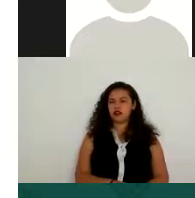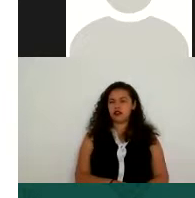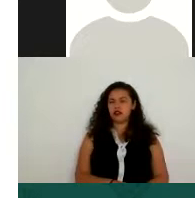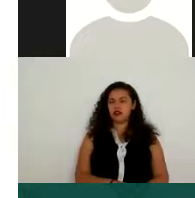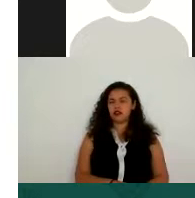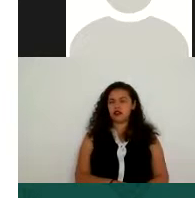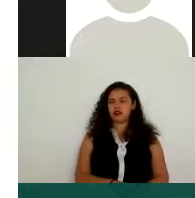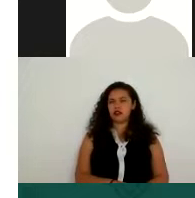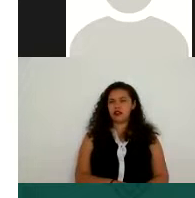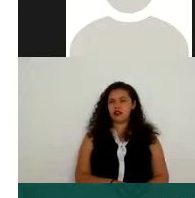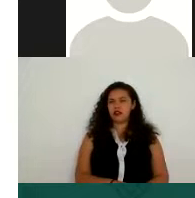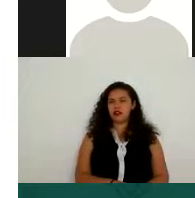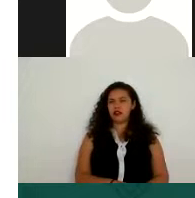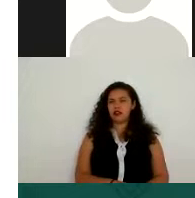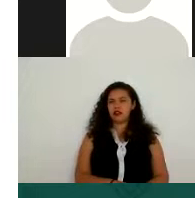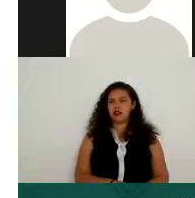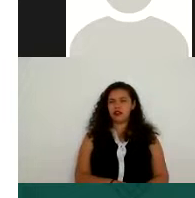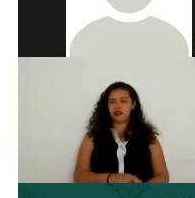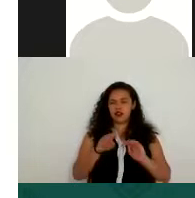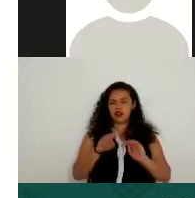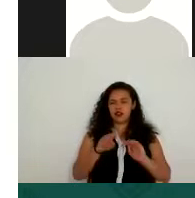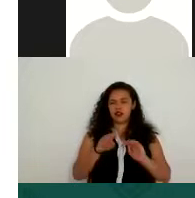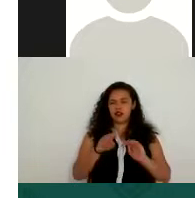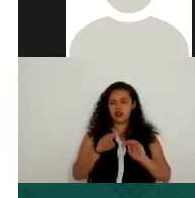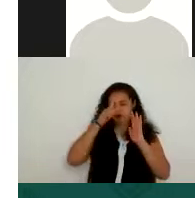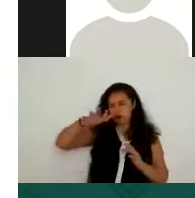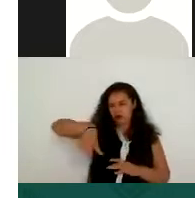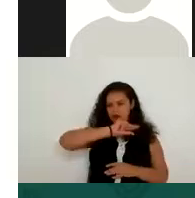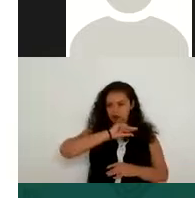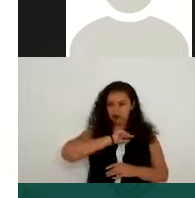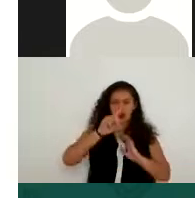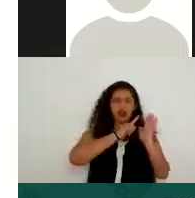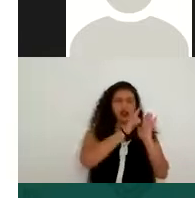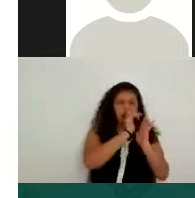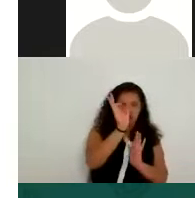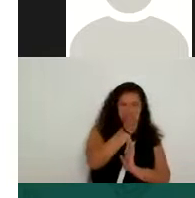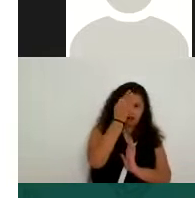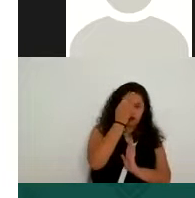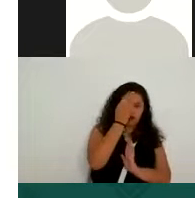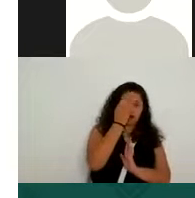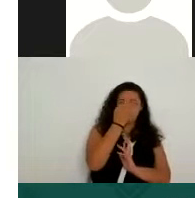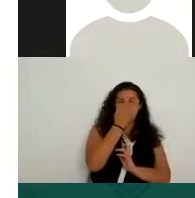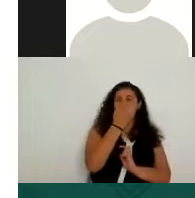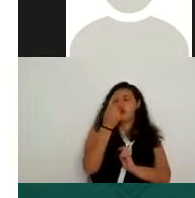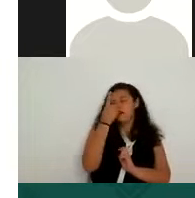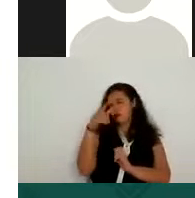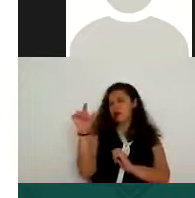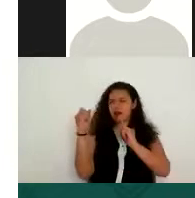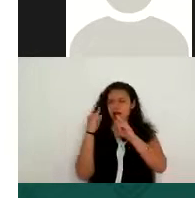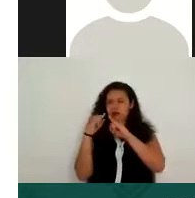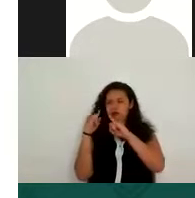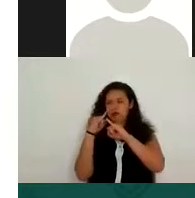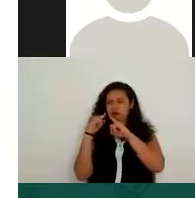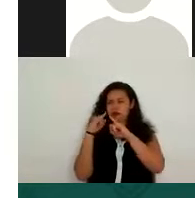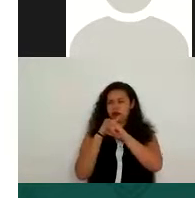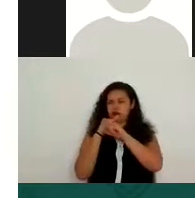publicaba los sectores privados, el TACOLAE federal como el reglamento de esa ley. En el reglamento de la ley